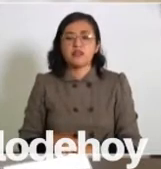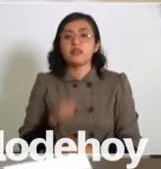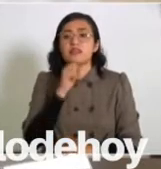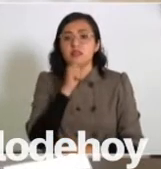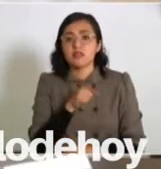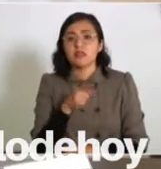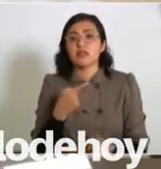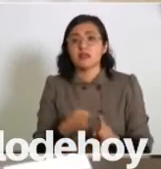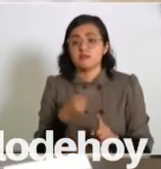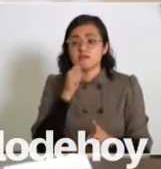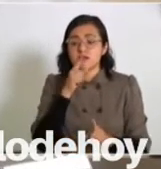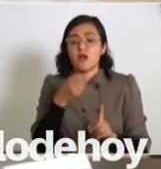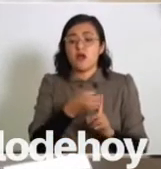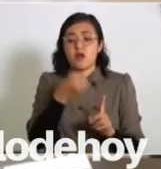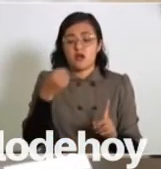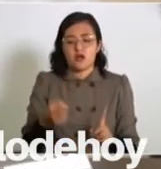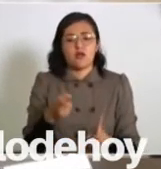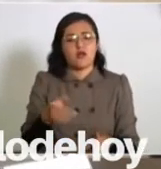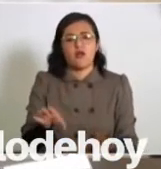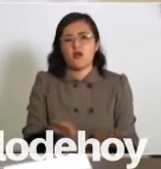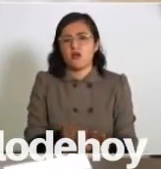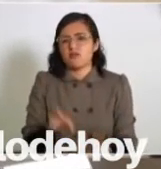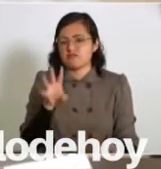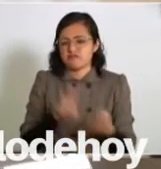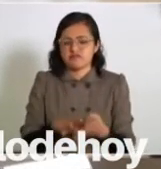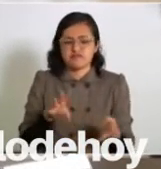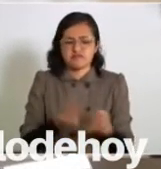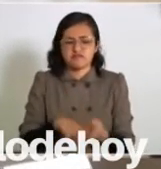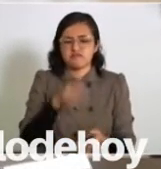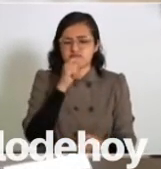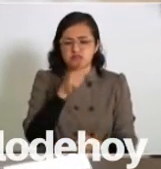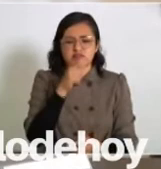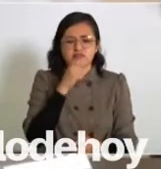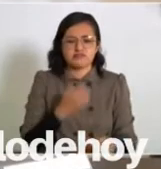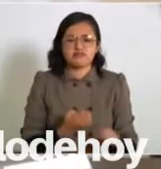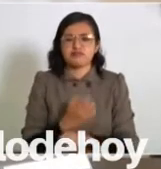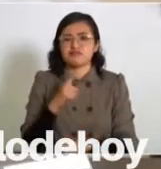también de esa organización se han hecho detenciones por la policía estatal.